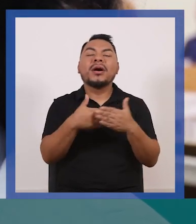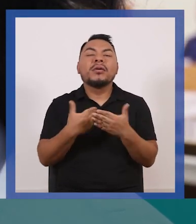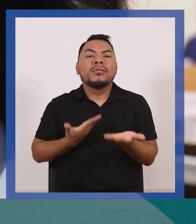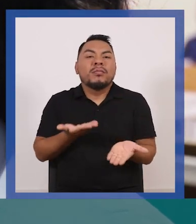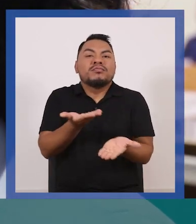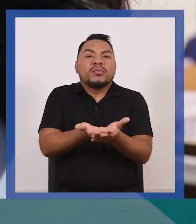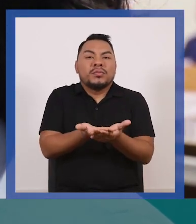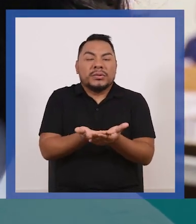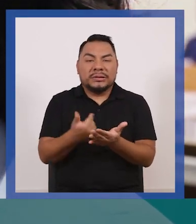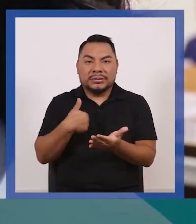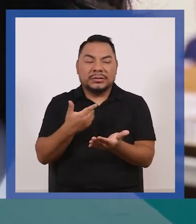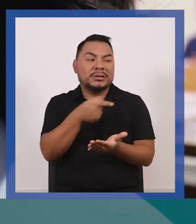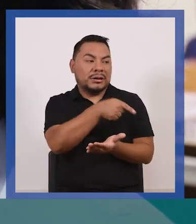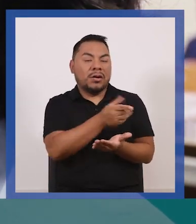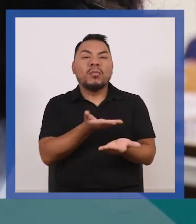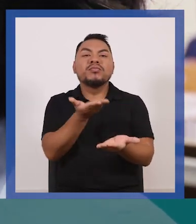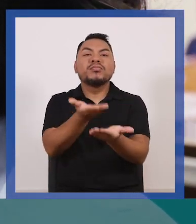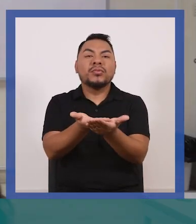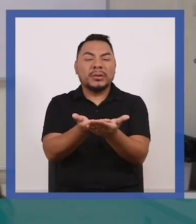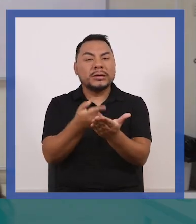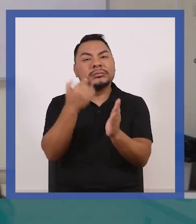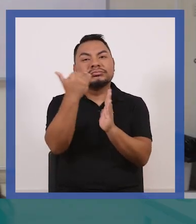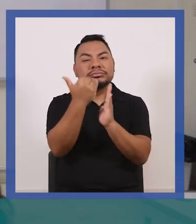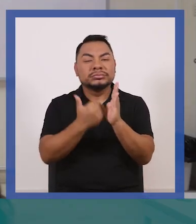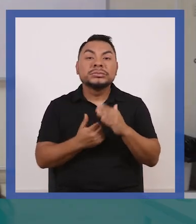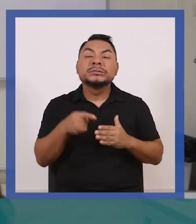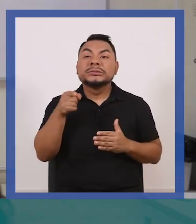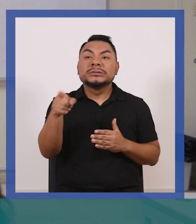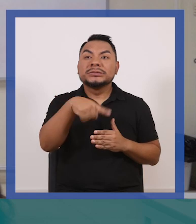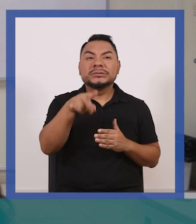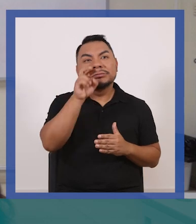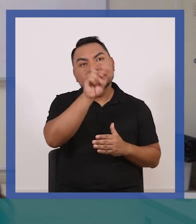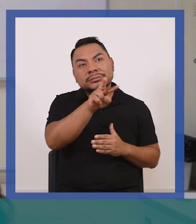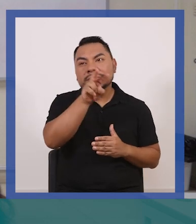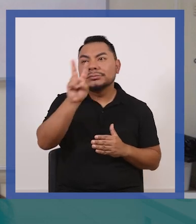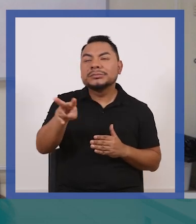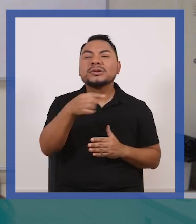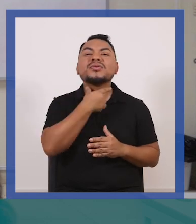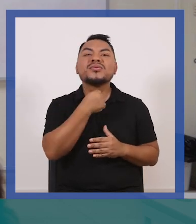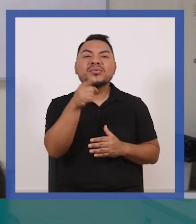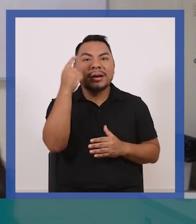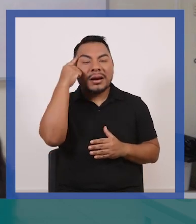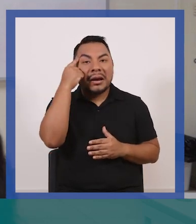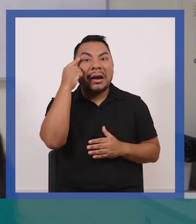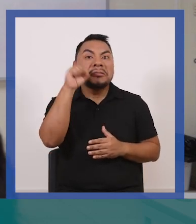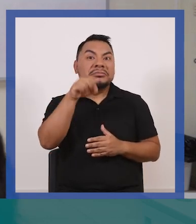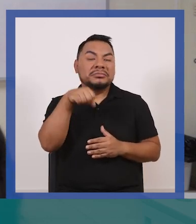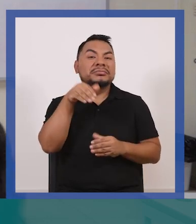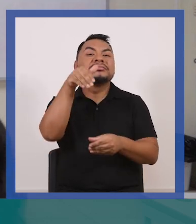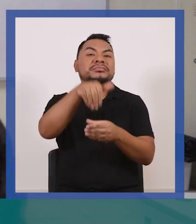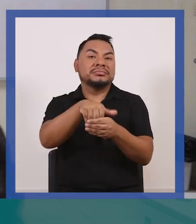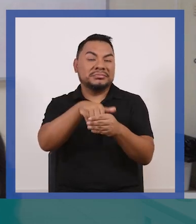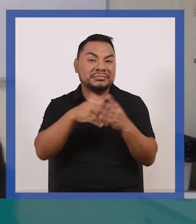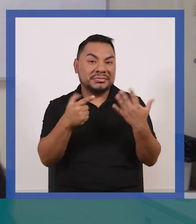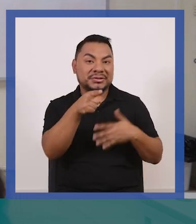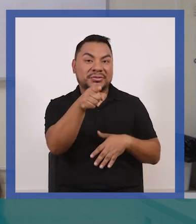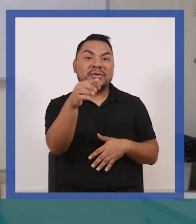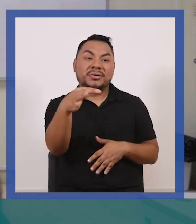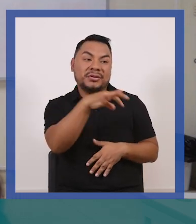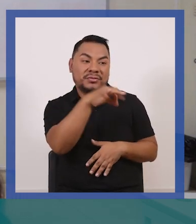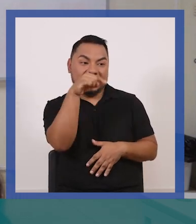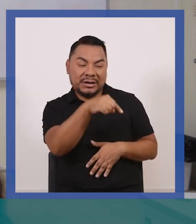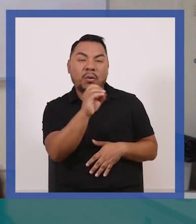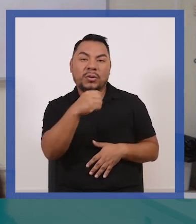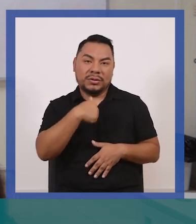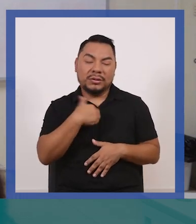lanzar algunas propuestas a ver si logramos llamar la atención de sus voluntades y de sus conciencias. Y vamos a empezar por